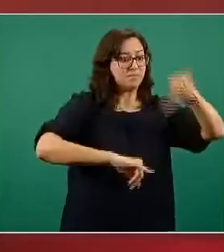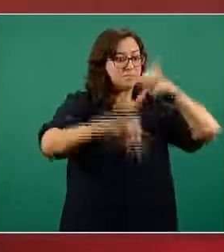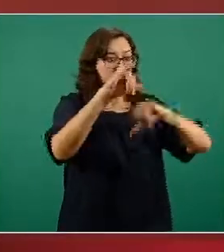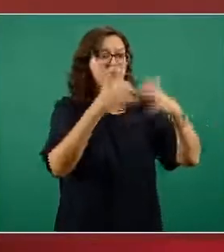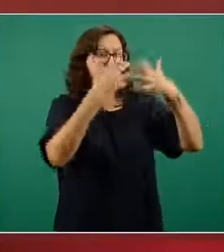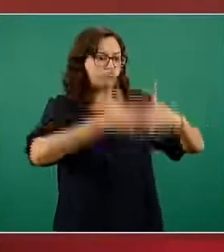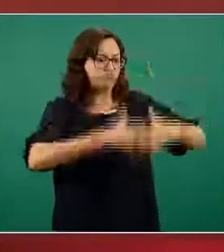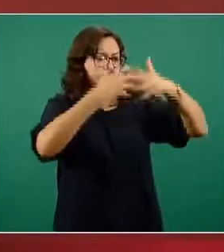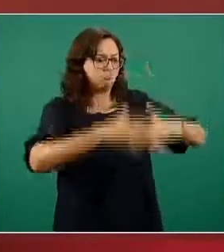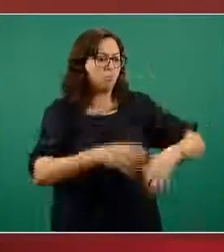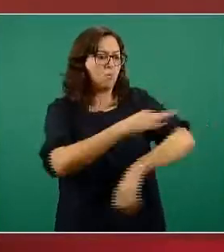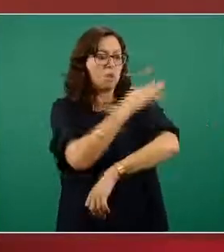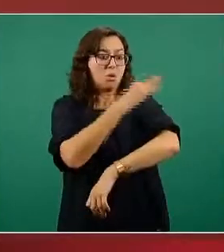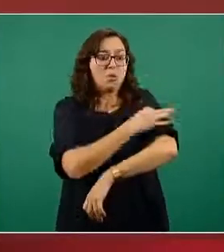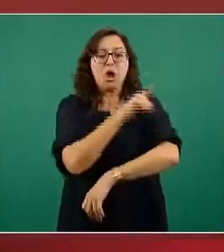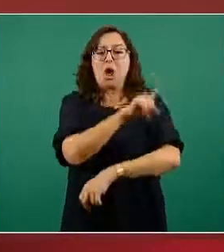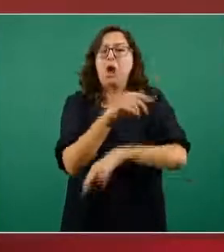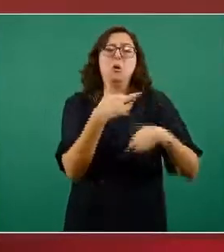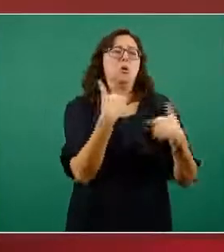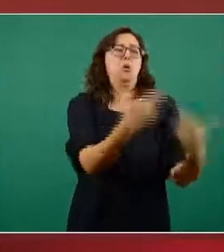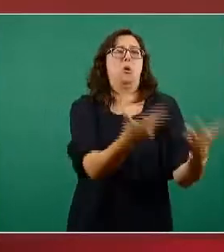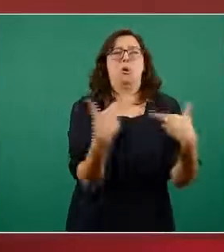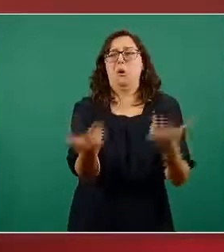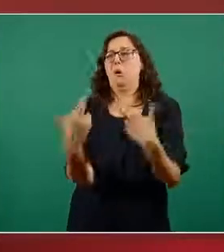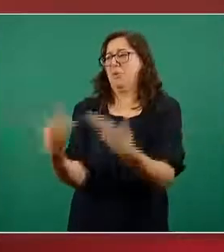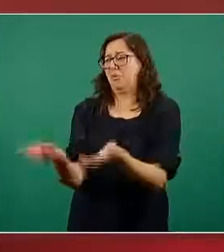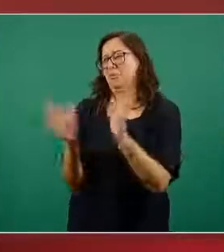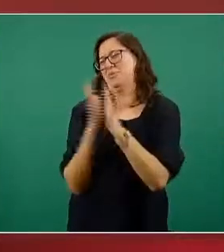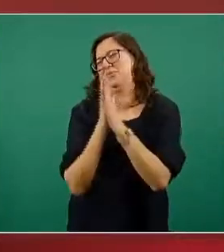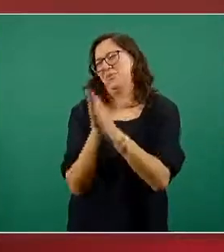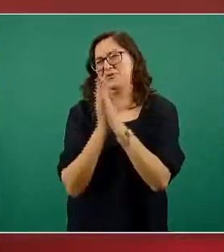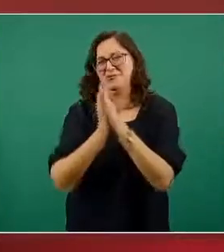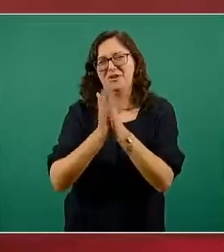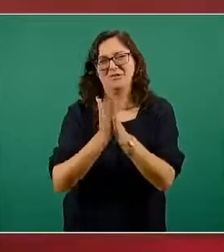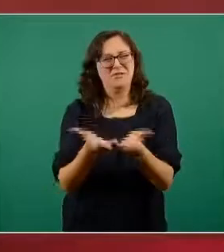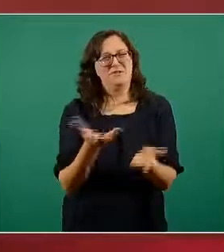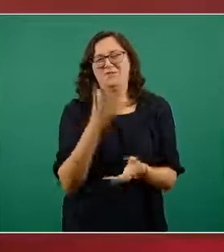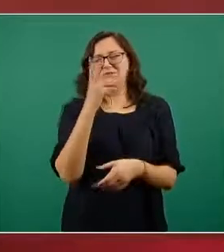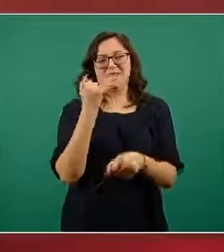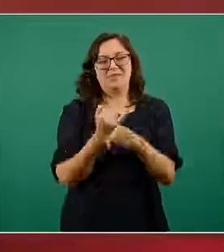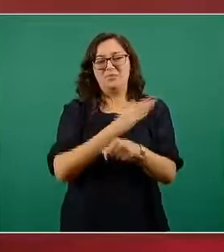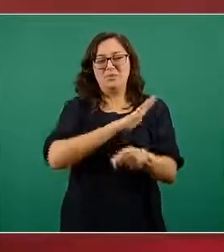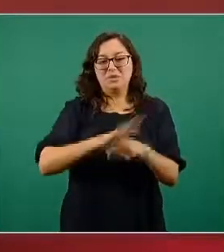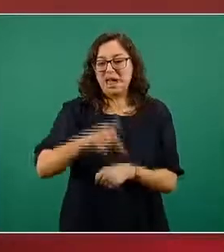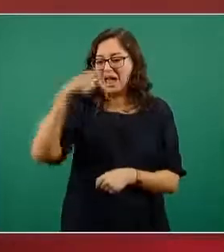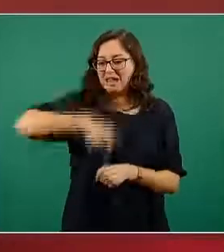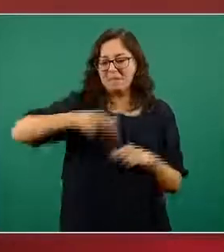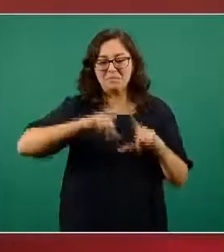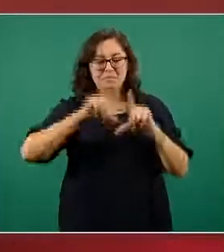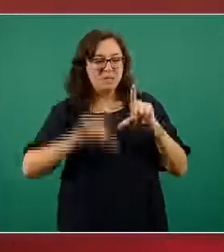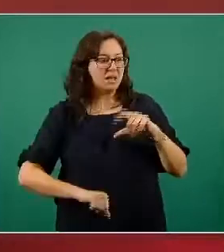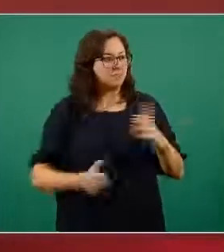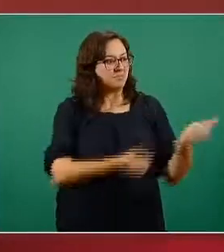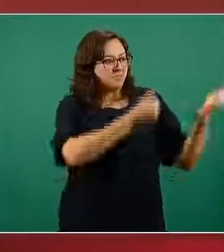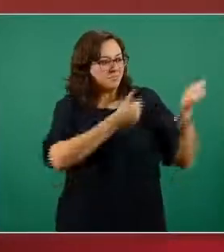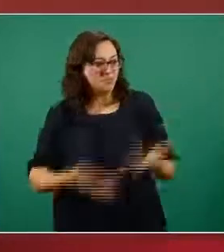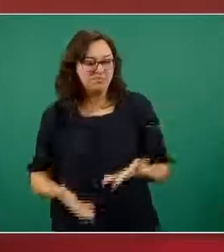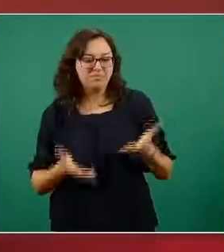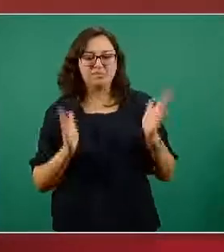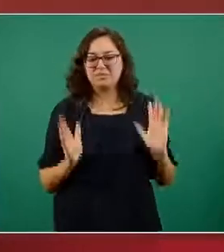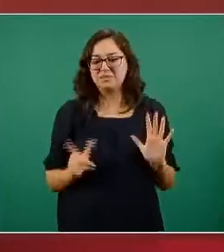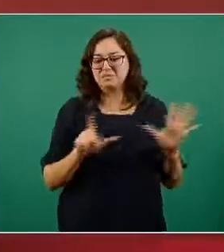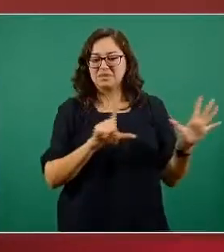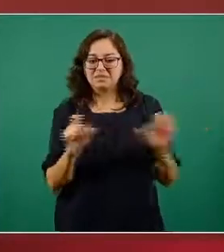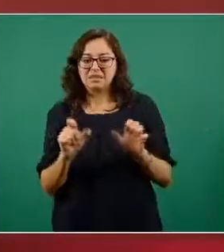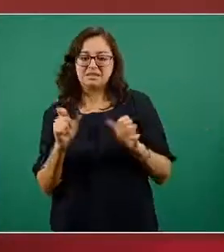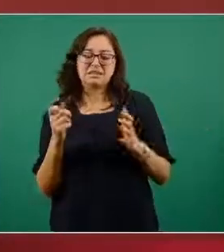producirlas tiene la capacidad de hacer donativos en México llevamos ya casi 700 mil vacunas aplicadas hemos recibido más de